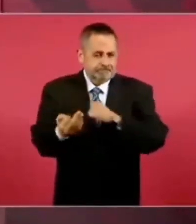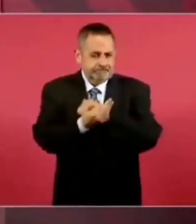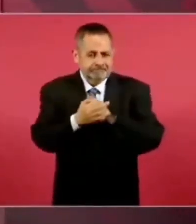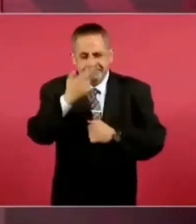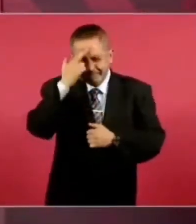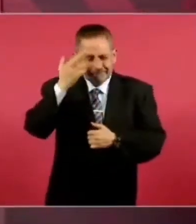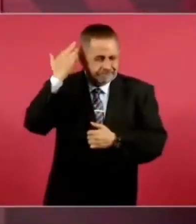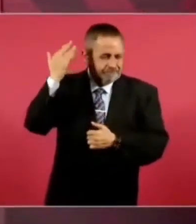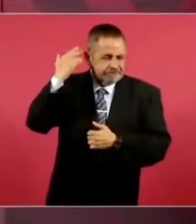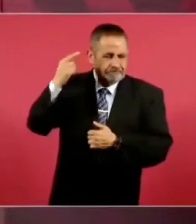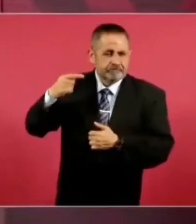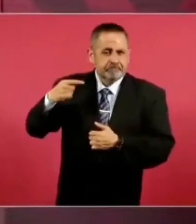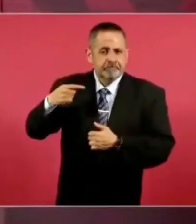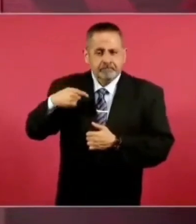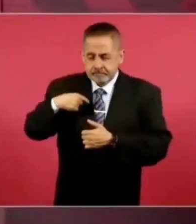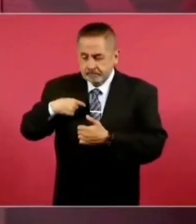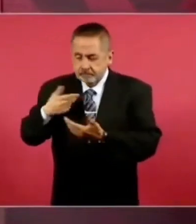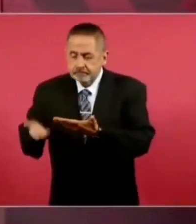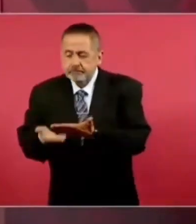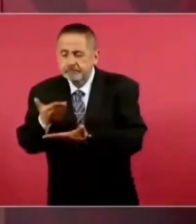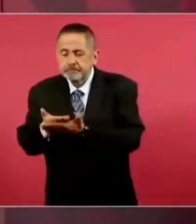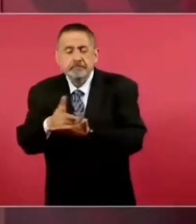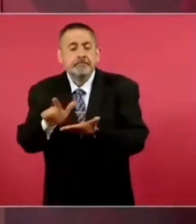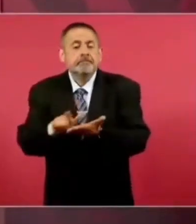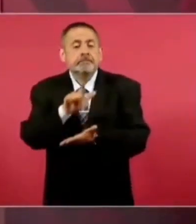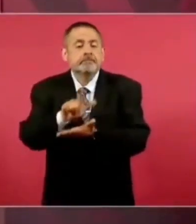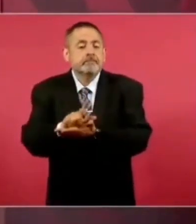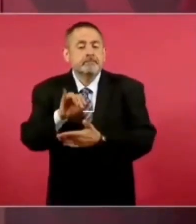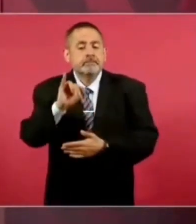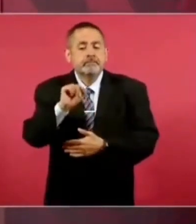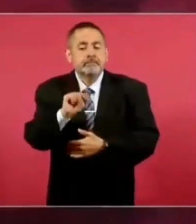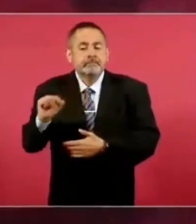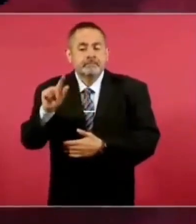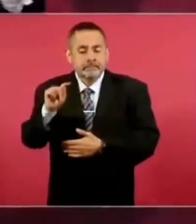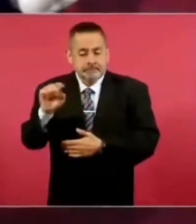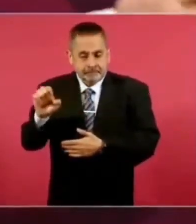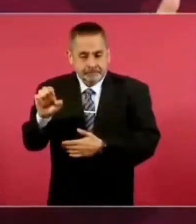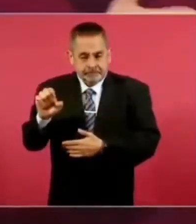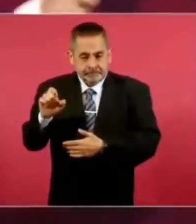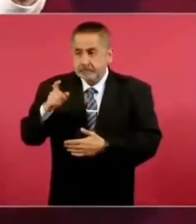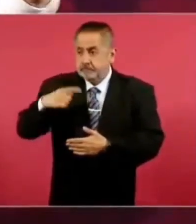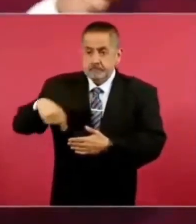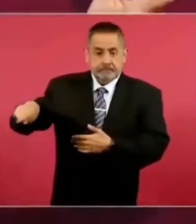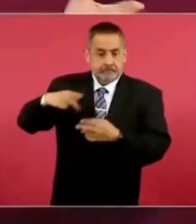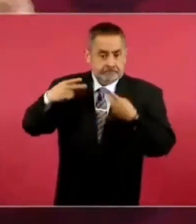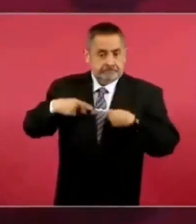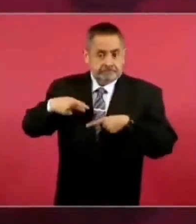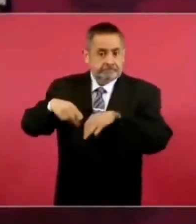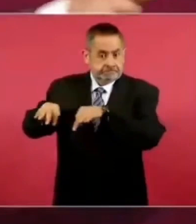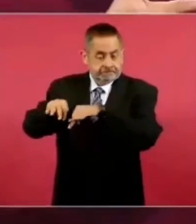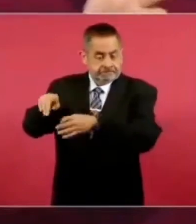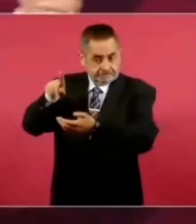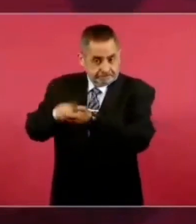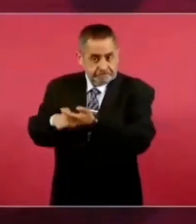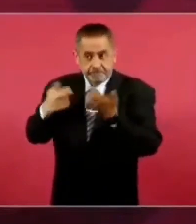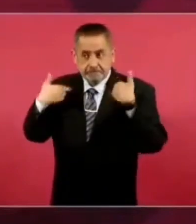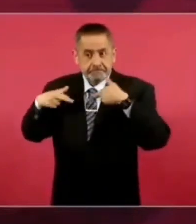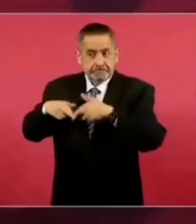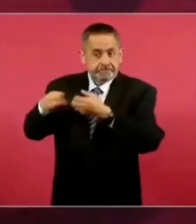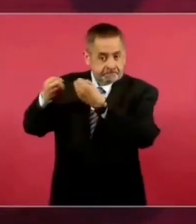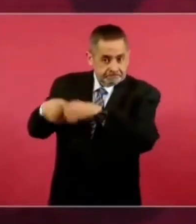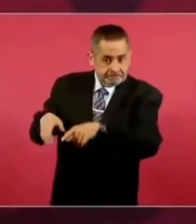a la Ley de la Issste, que afectaba a los trabajadores al servicio del Estado y a los maestros,